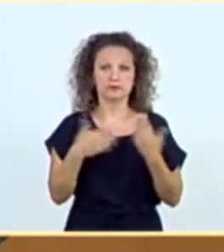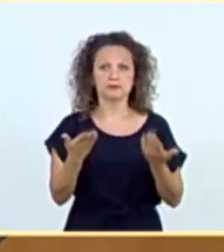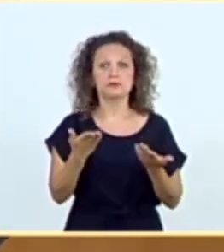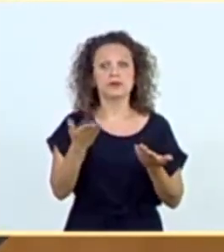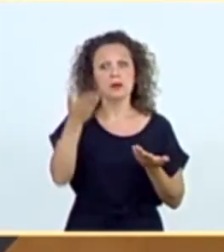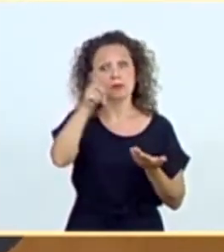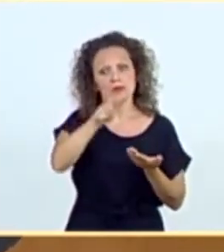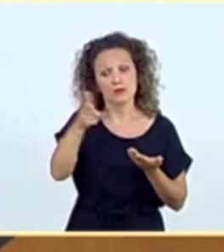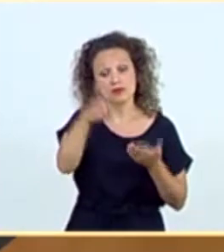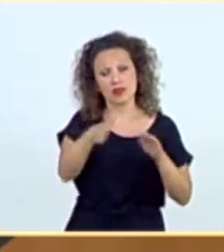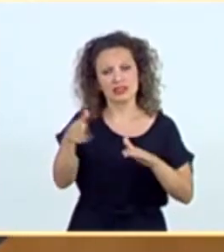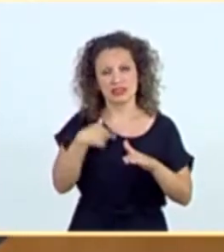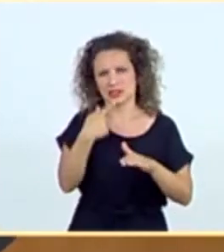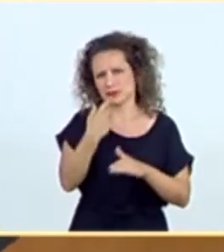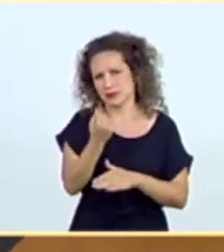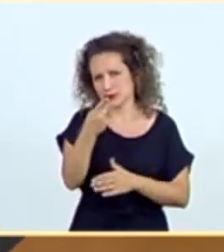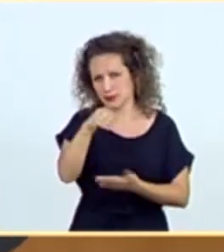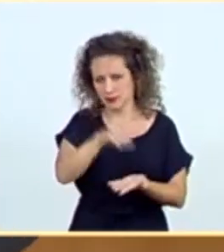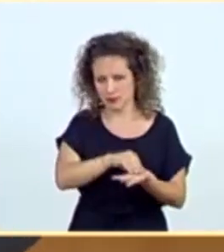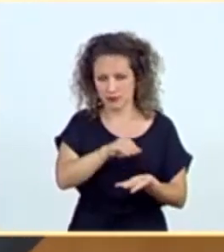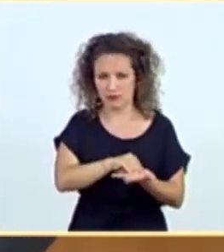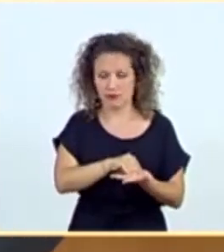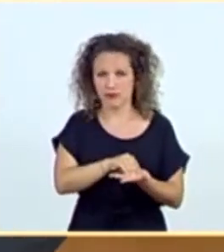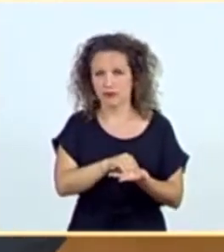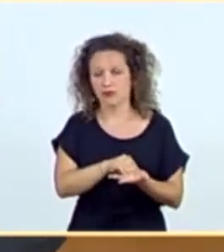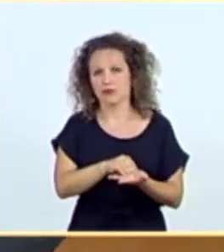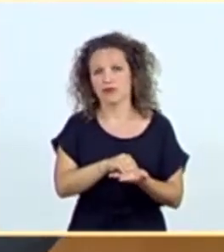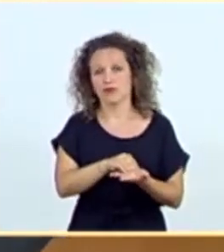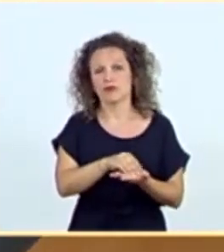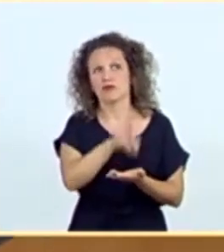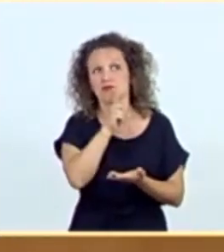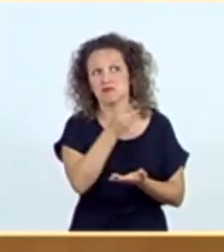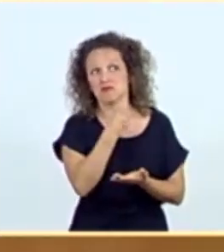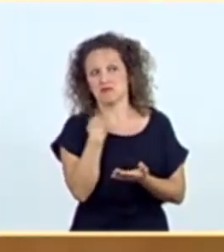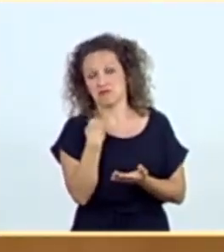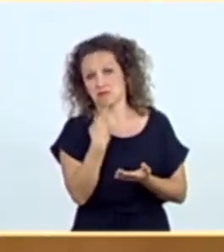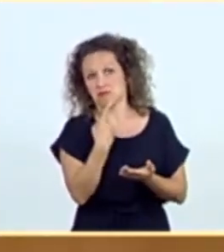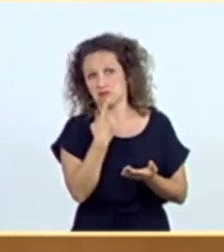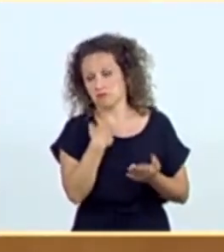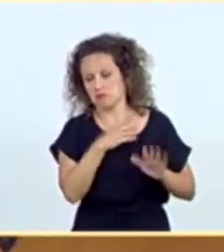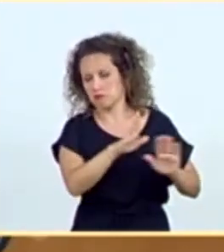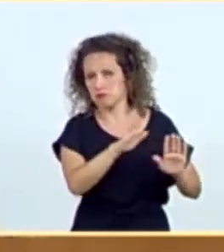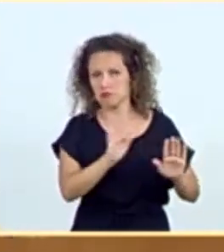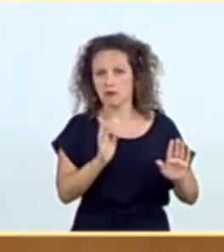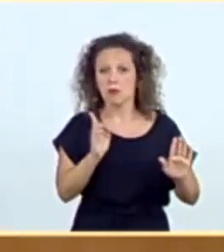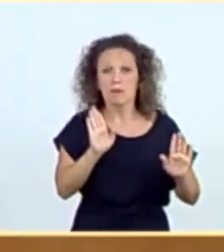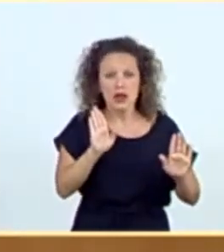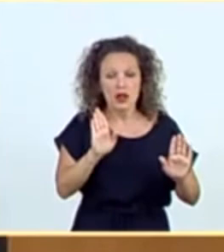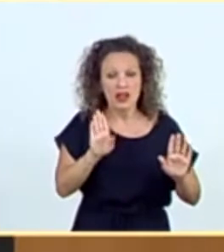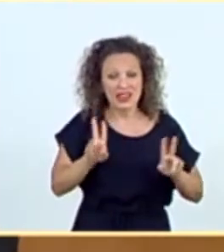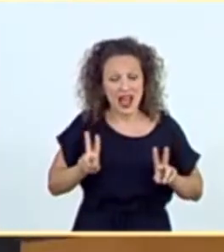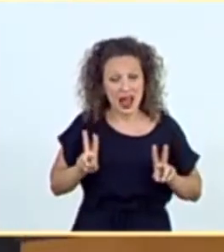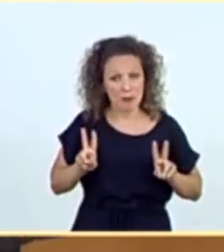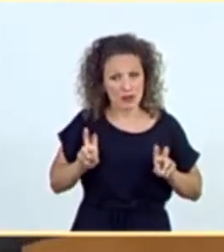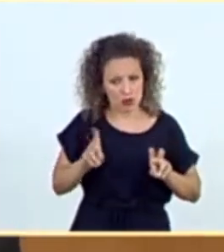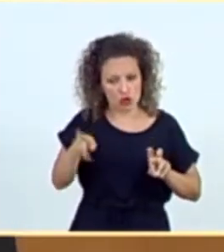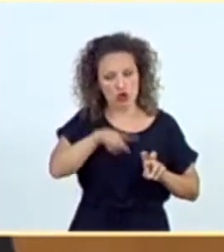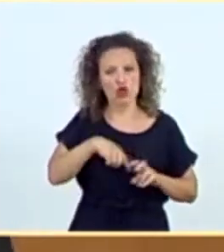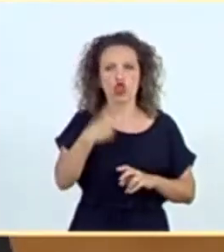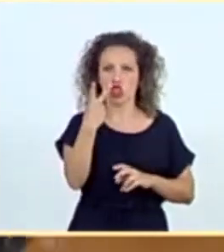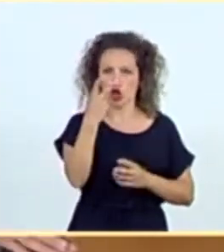cuanto a los fallecidos, lo he dicho muchas veces, también no quiero eludir la cuestión que usted ha planteado. Nosotros hemos dado desde el principio dos fuentes de datos.